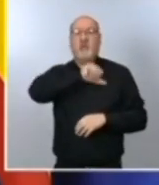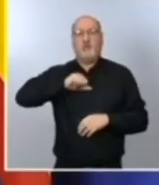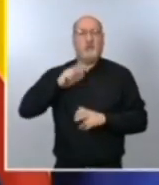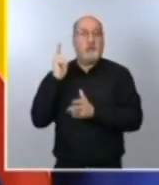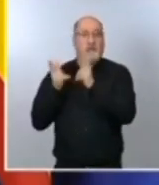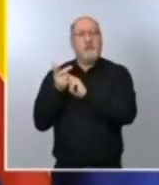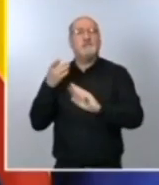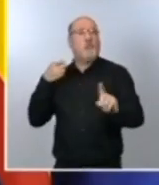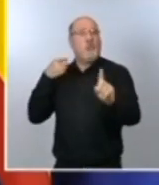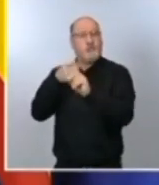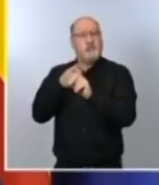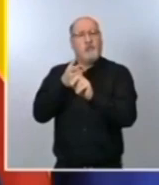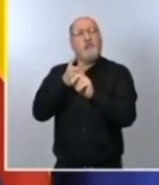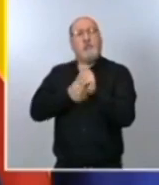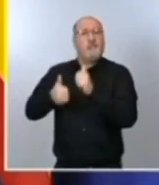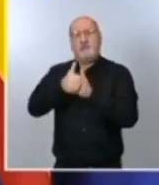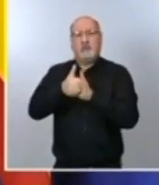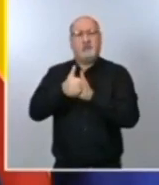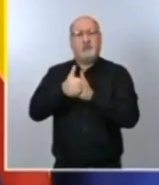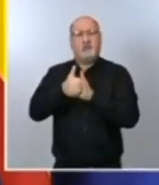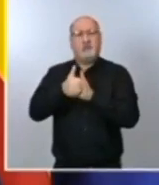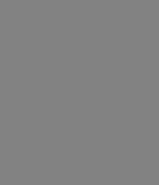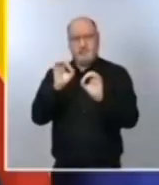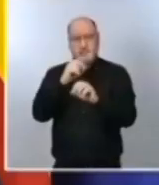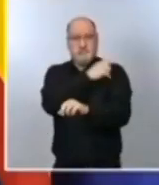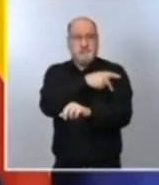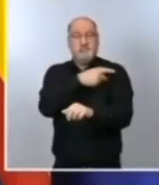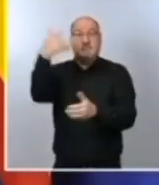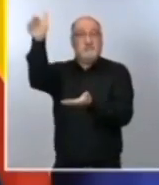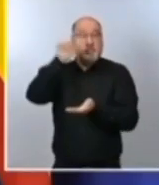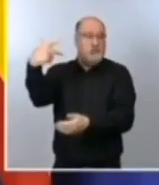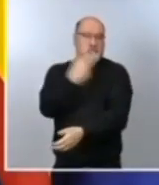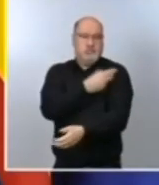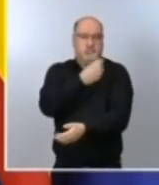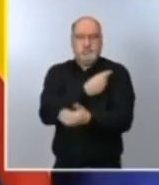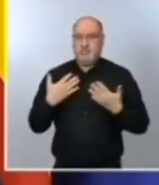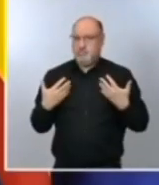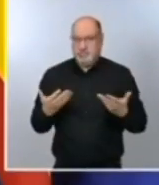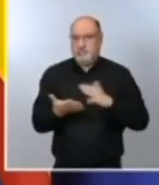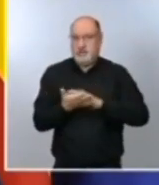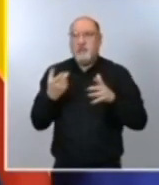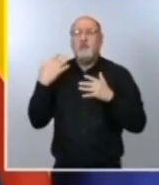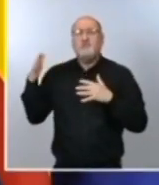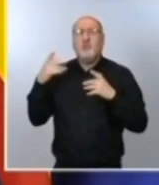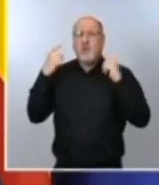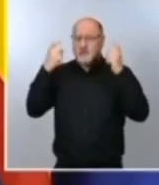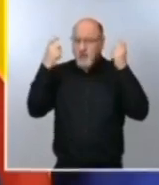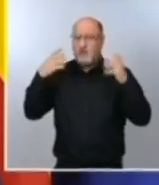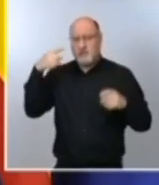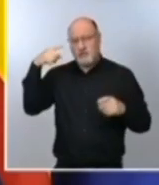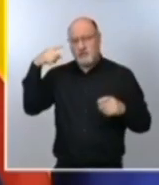lo antes posible las dosis recibidas de estas vacunas. Y yo quiero subrayar este esfuerzo que están haciendo, insisto, todas las comunidades autónomas, también la